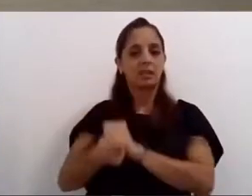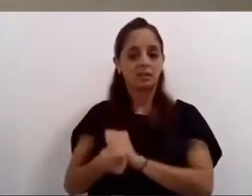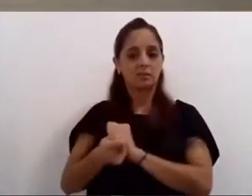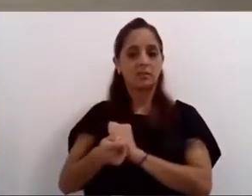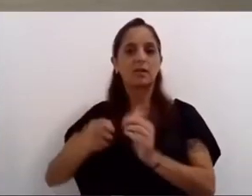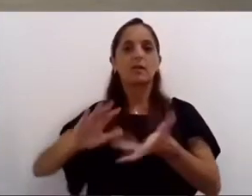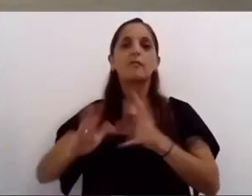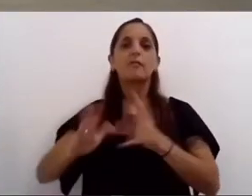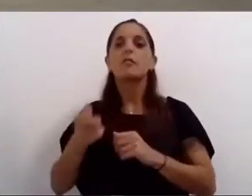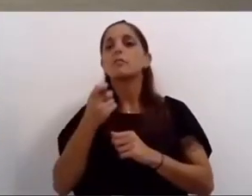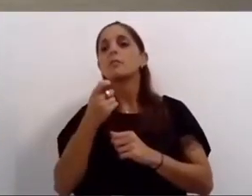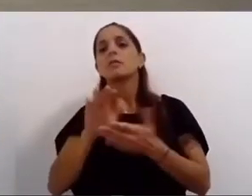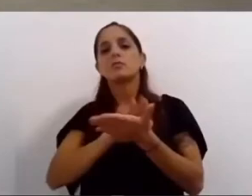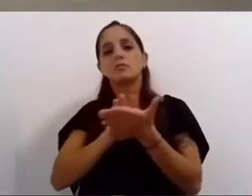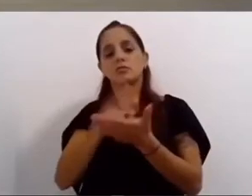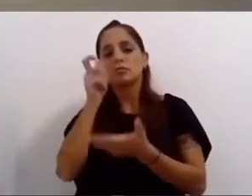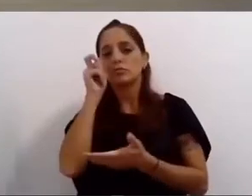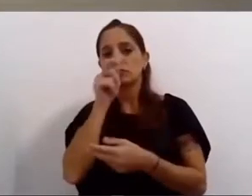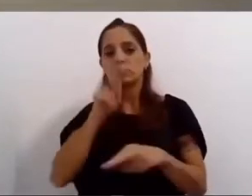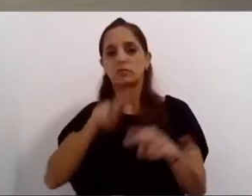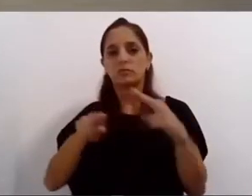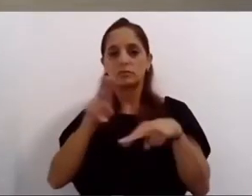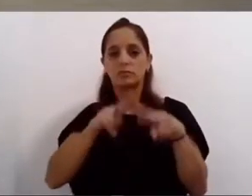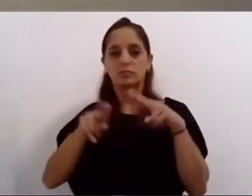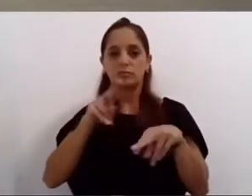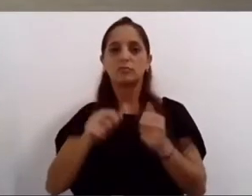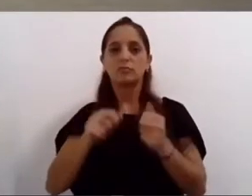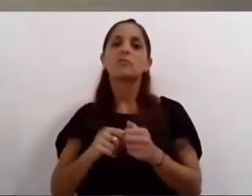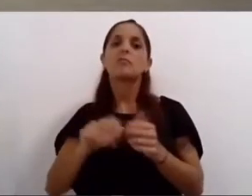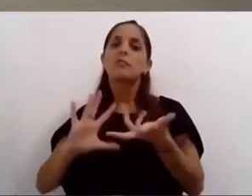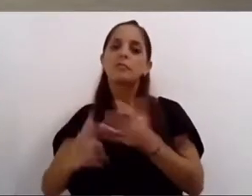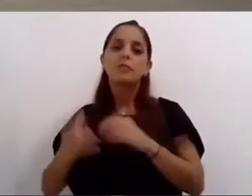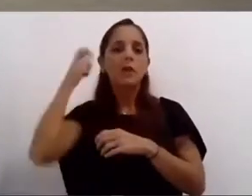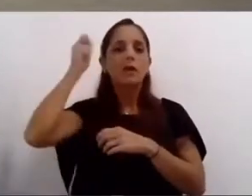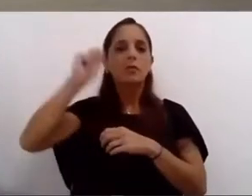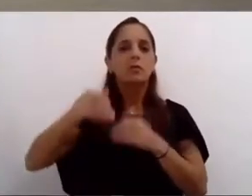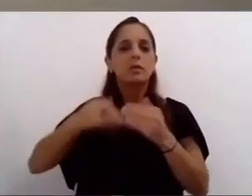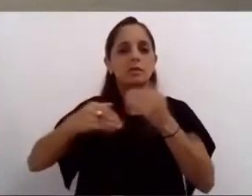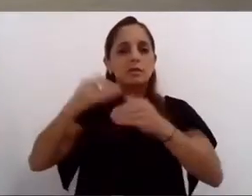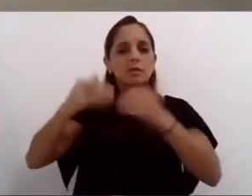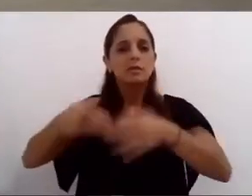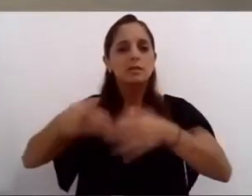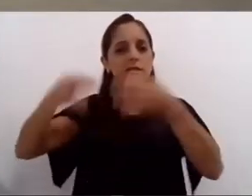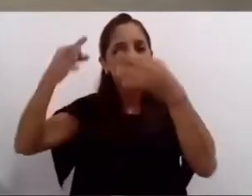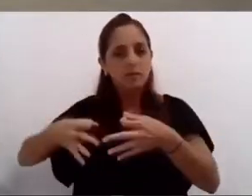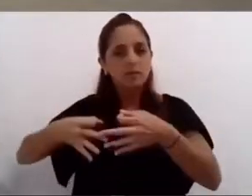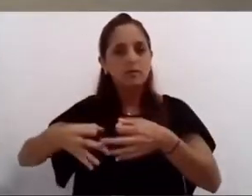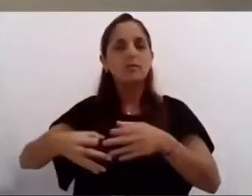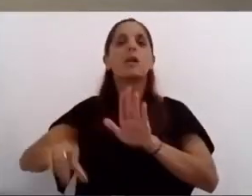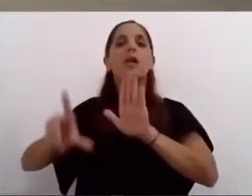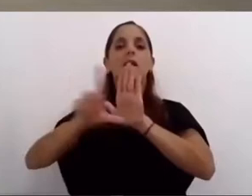inmediatez en las resoluciones e implementando procesos seguros enteramente digitales